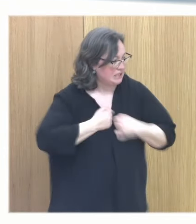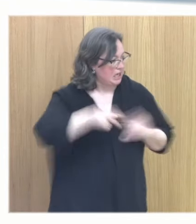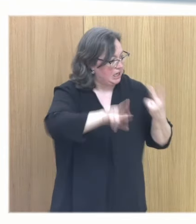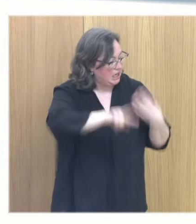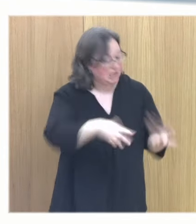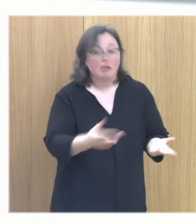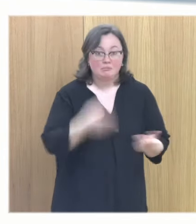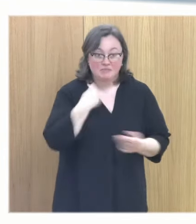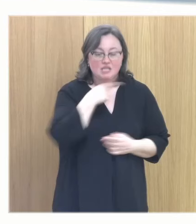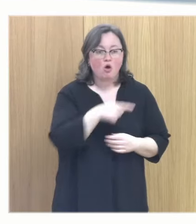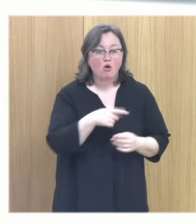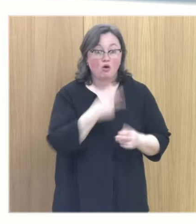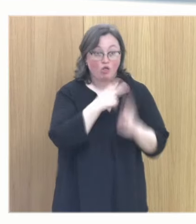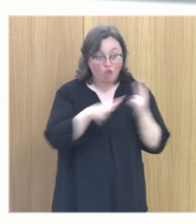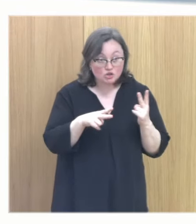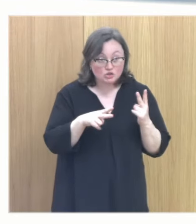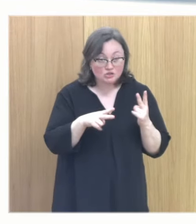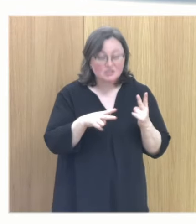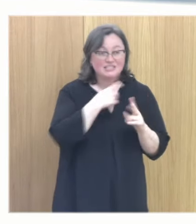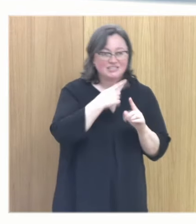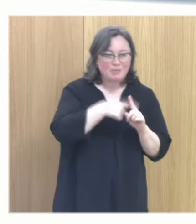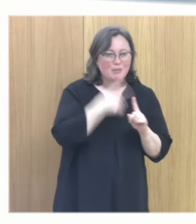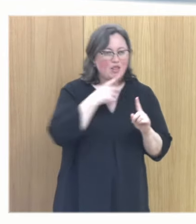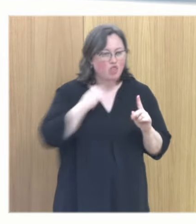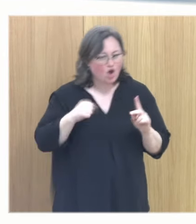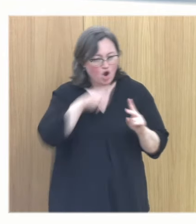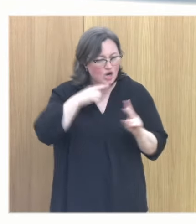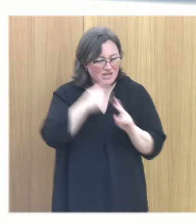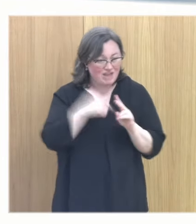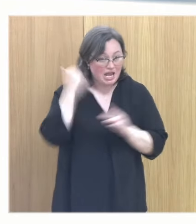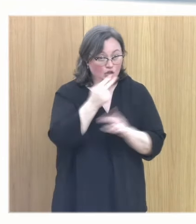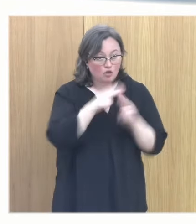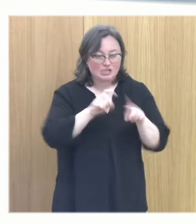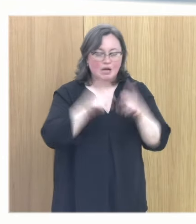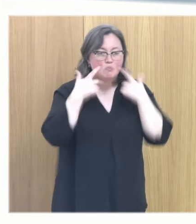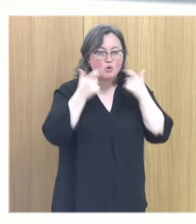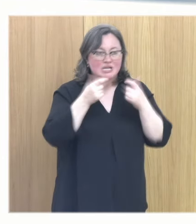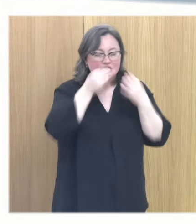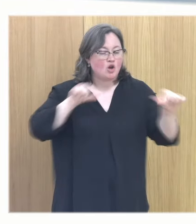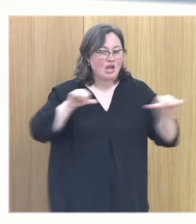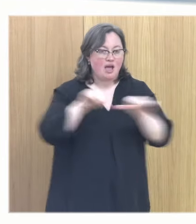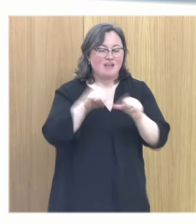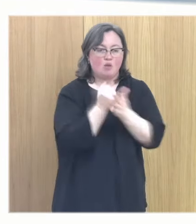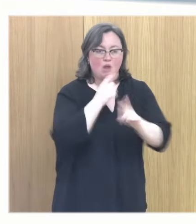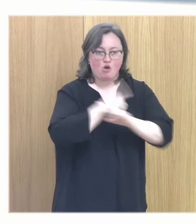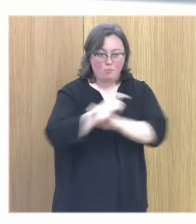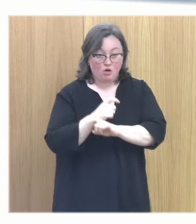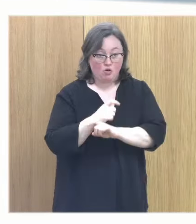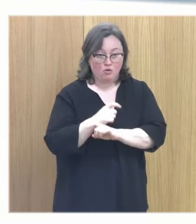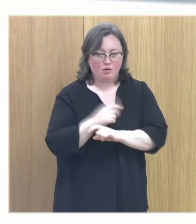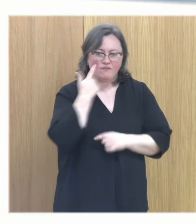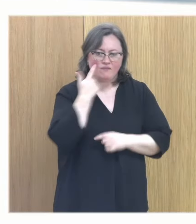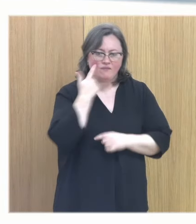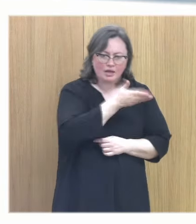chaqueta en la combinación de esas dos cosas es característica de los niños con historias de trauma complejo entonces cuando uno ve